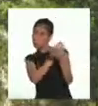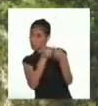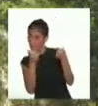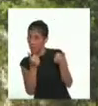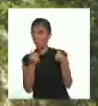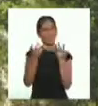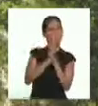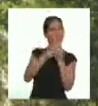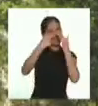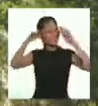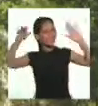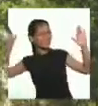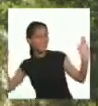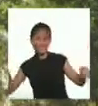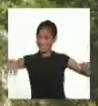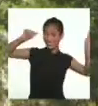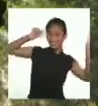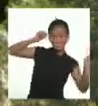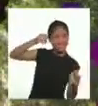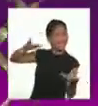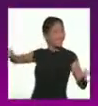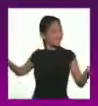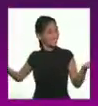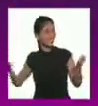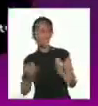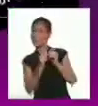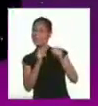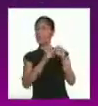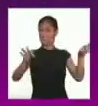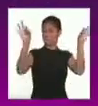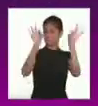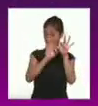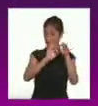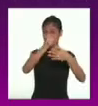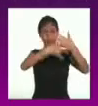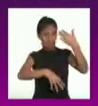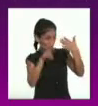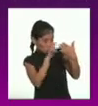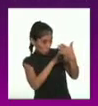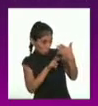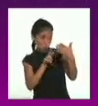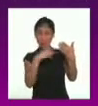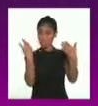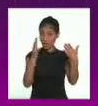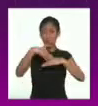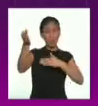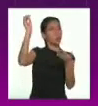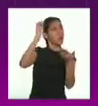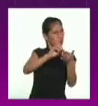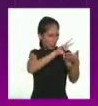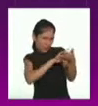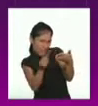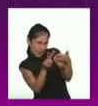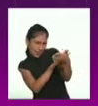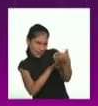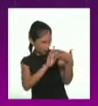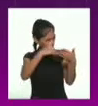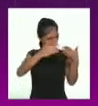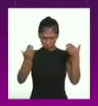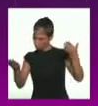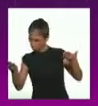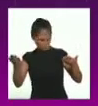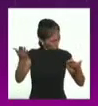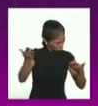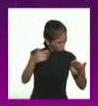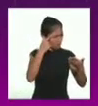Queridas niñas y niños, no lo olviden. La revisión es volver a leer el texto, compararlo con la